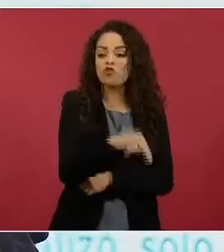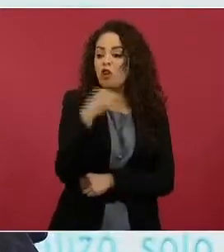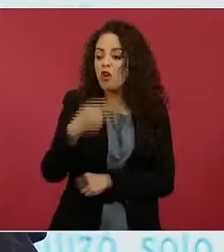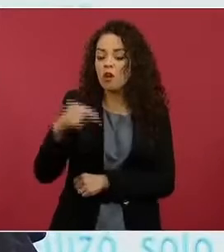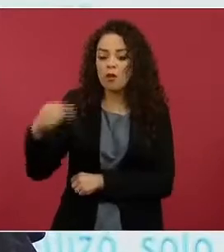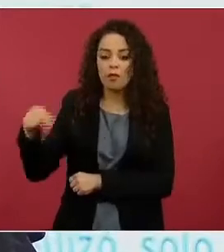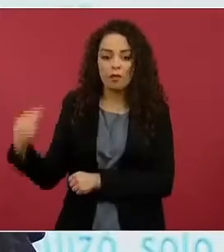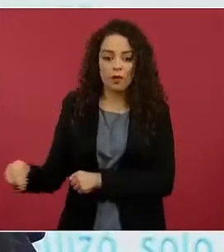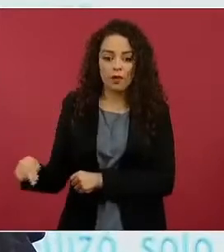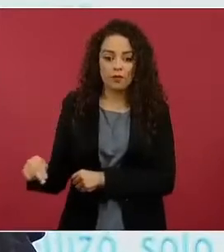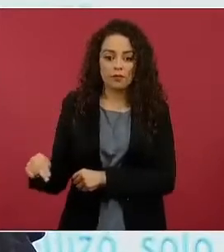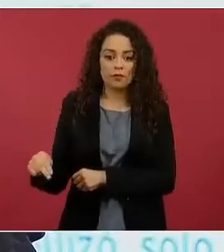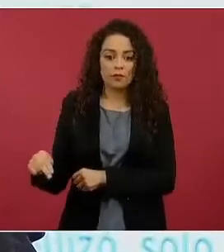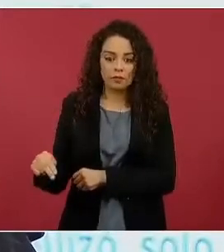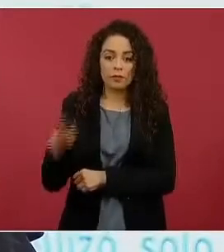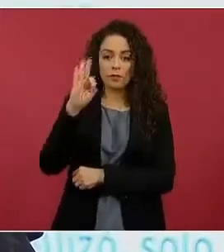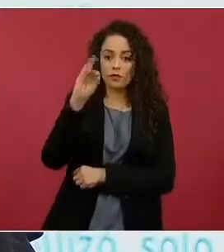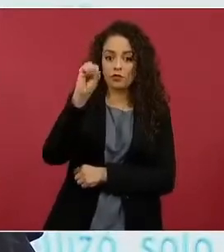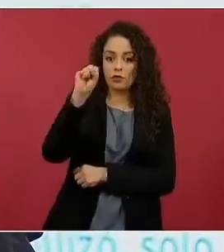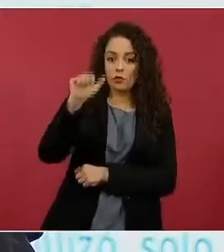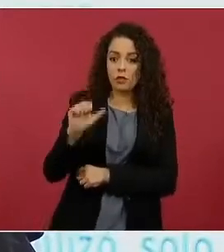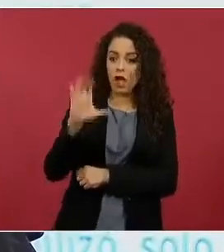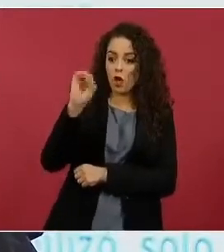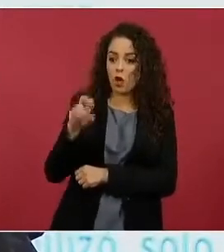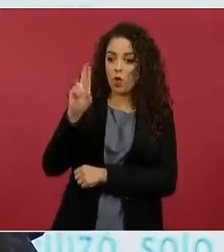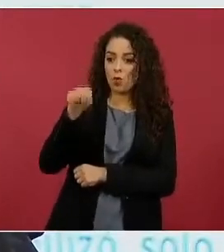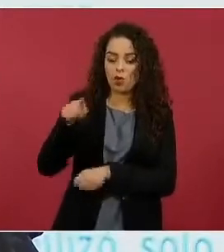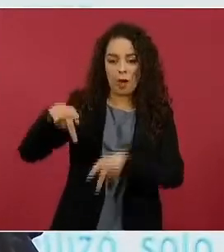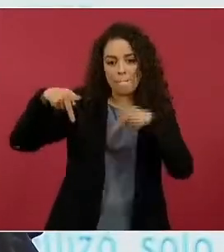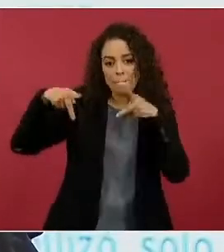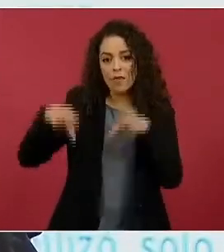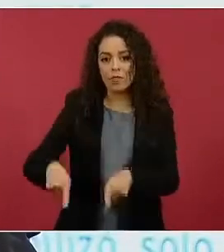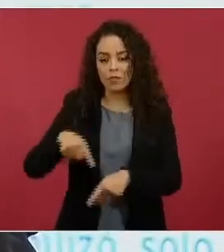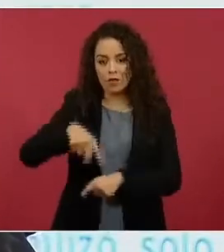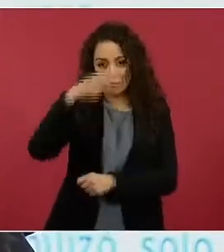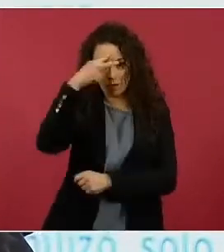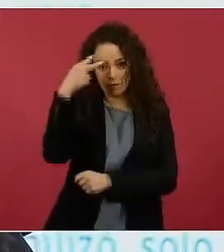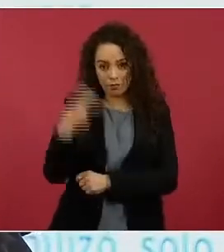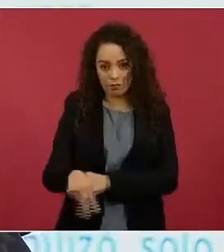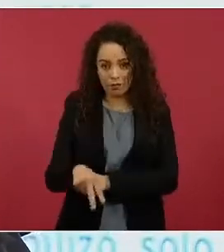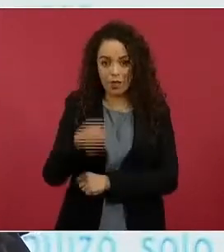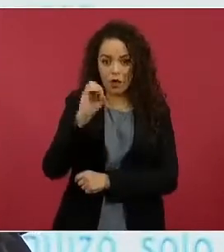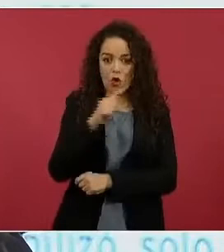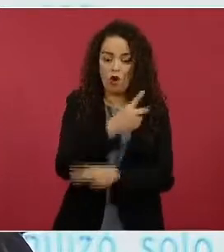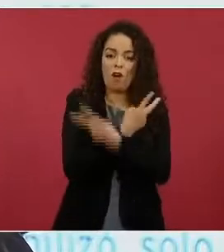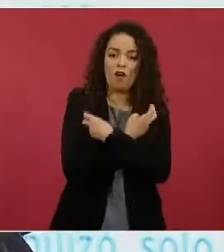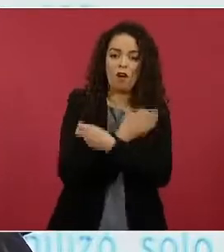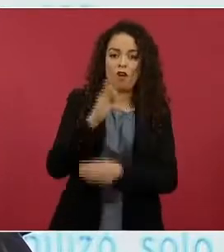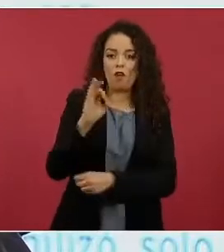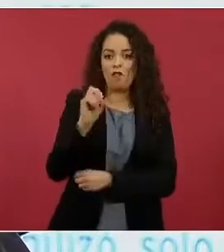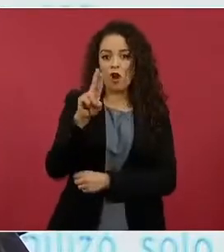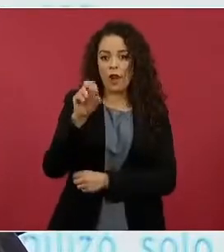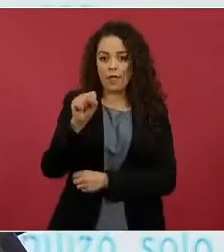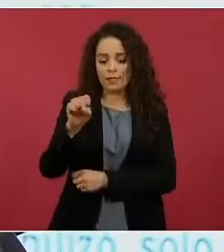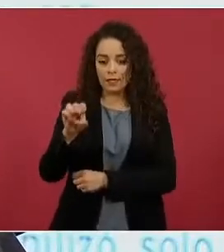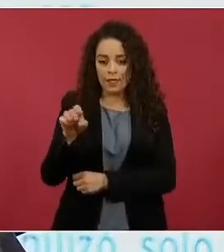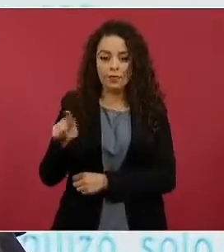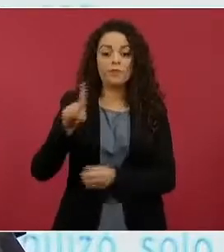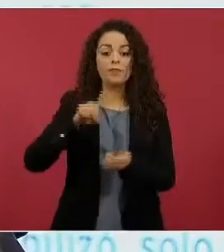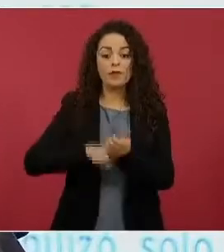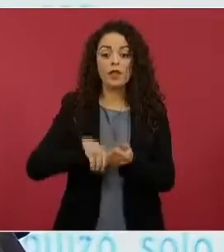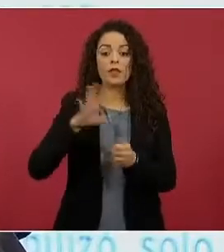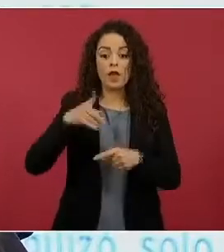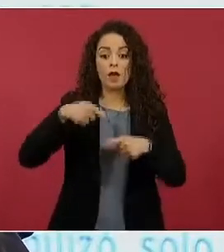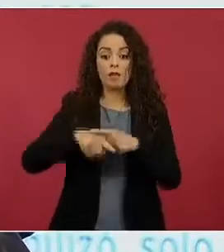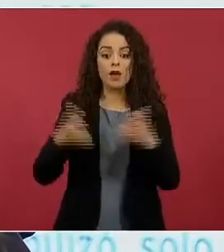servicios forenses o en las fosas comunes de los panteones del país. Desde el año 2019 se llevó a cabo un ejercicio para levantar